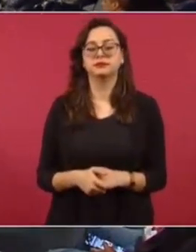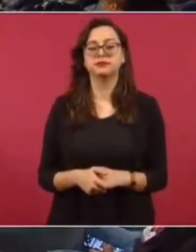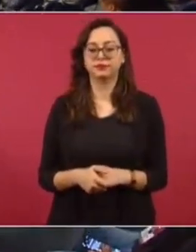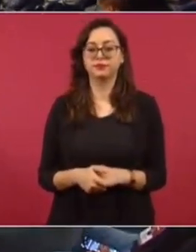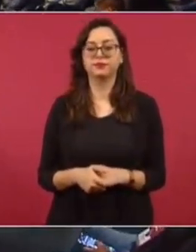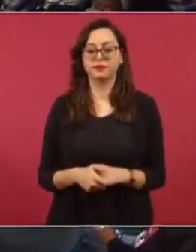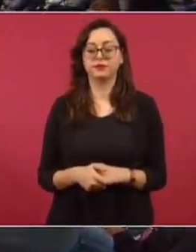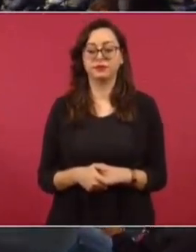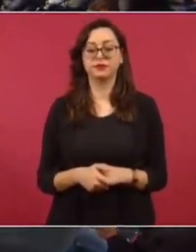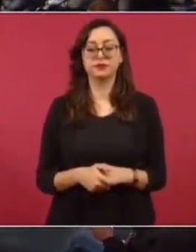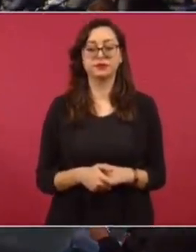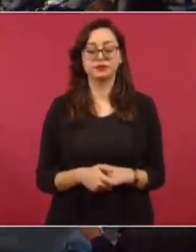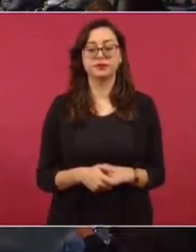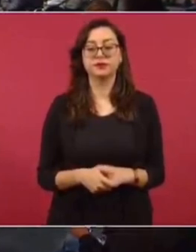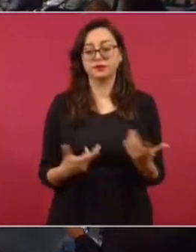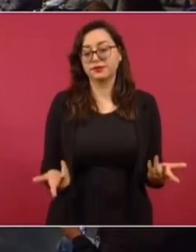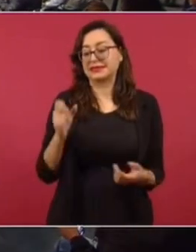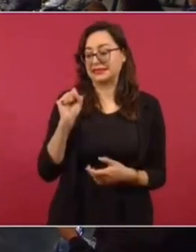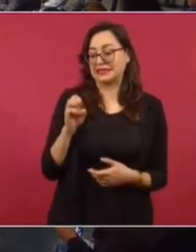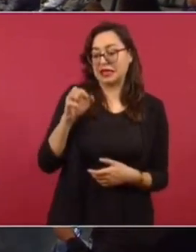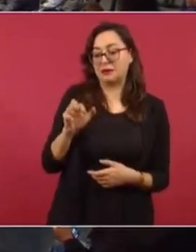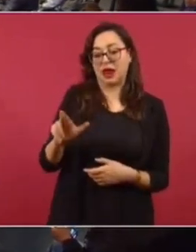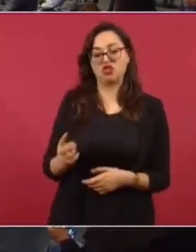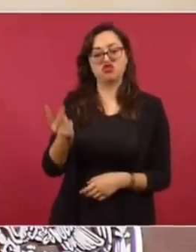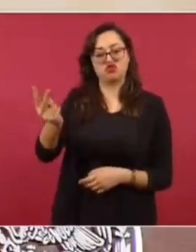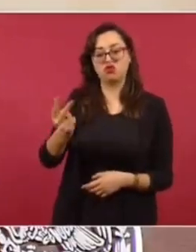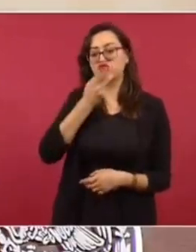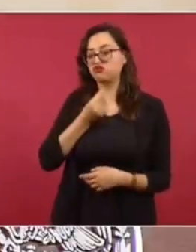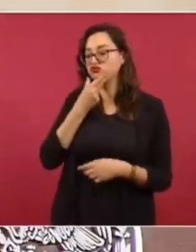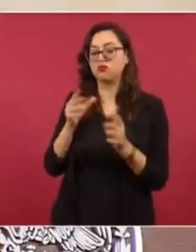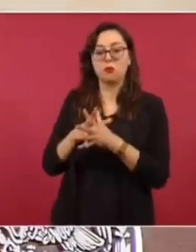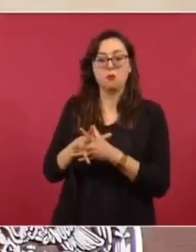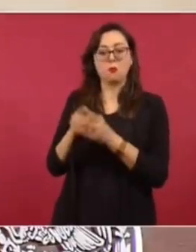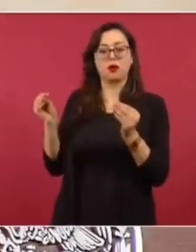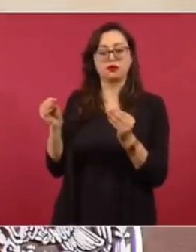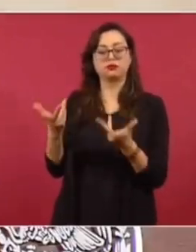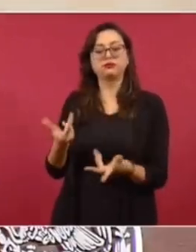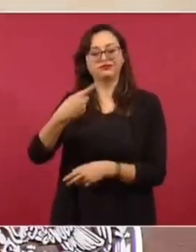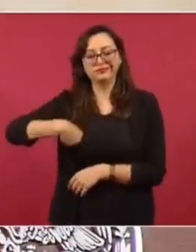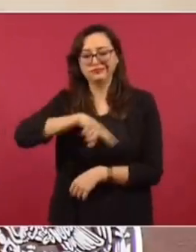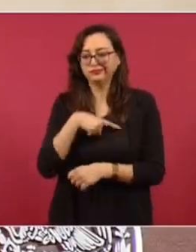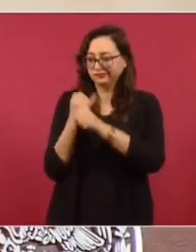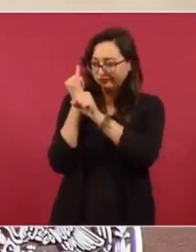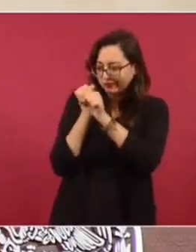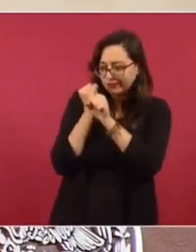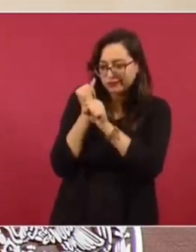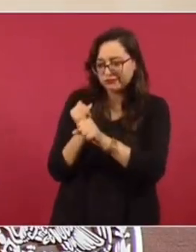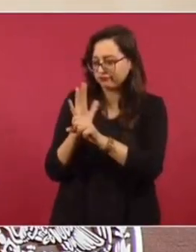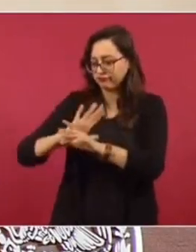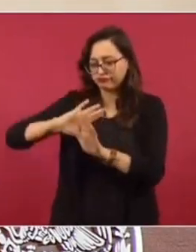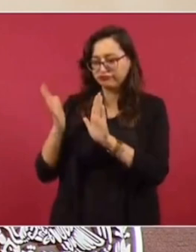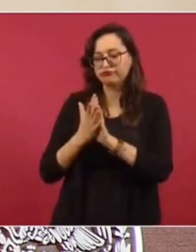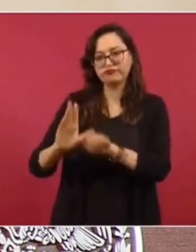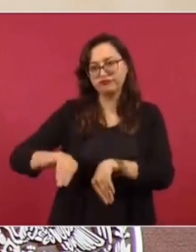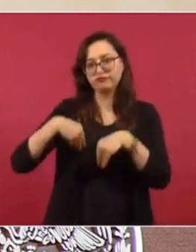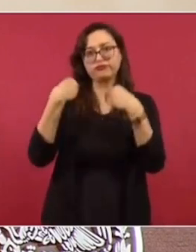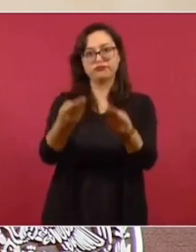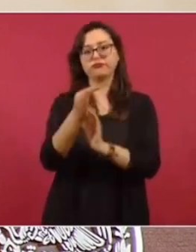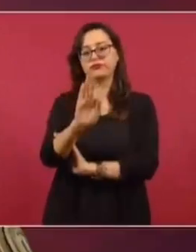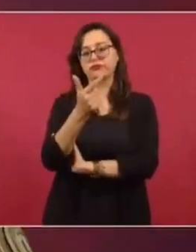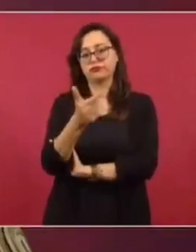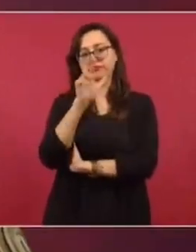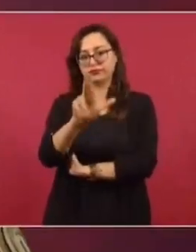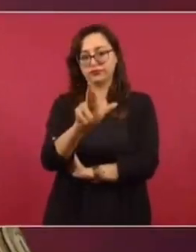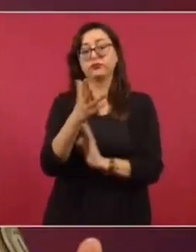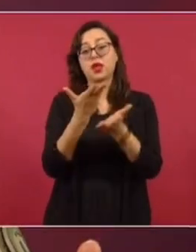Con respecto a lo del tema de los dos marinos desaparecidos, nosotros toda la investigación que hicimos se la pasamos a la Fiscalía General de la República y